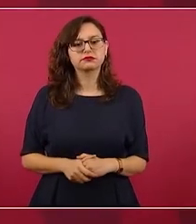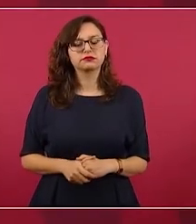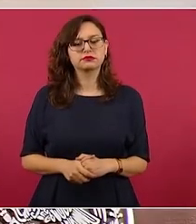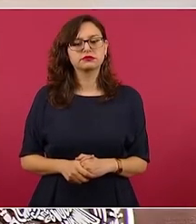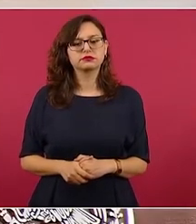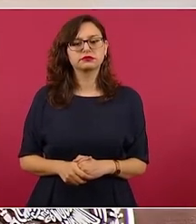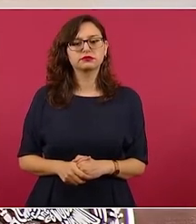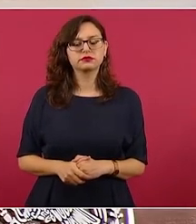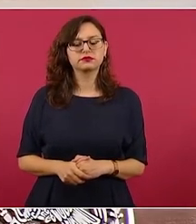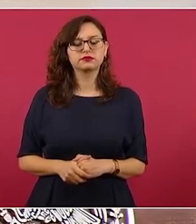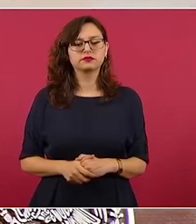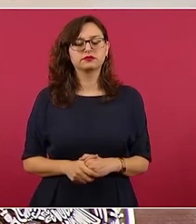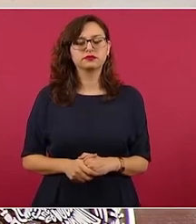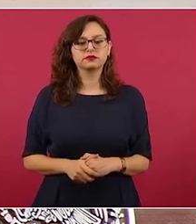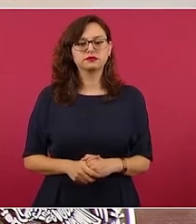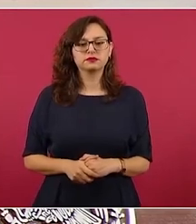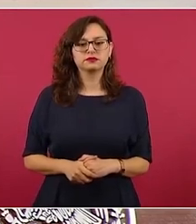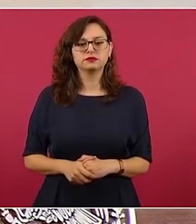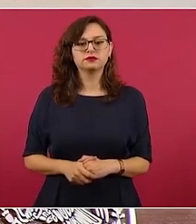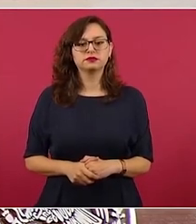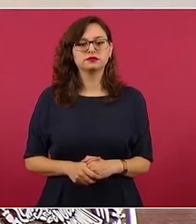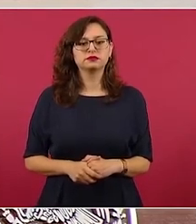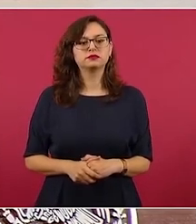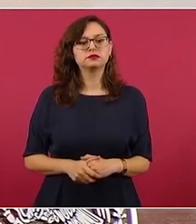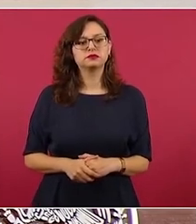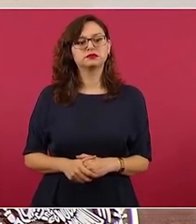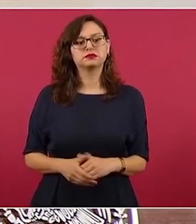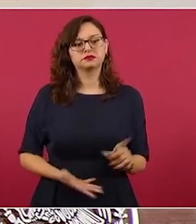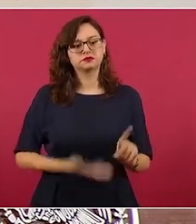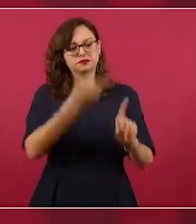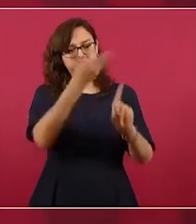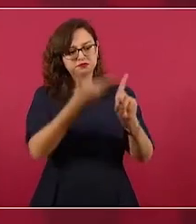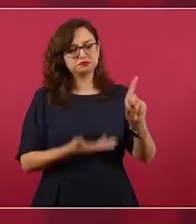y lo considero una gente buena